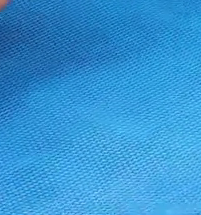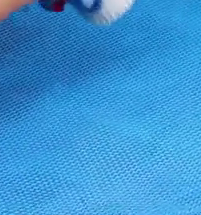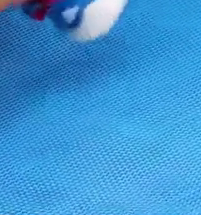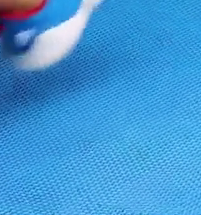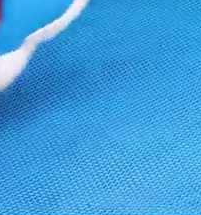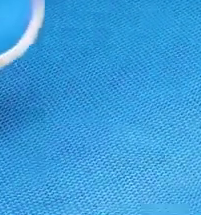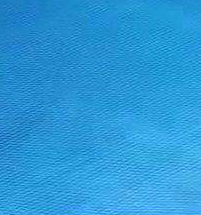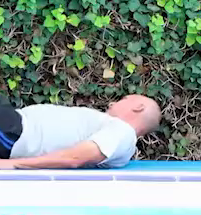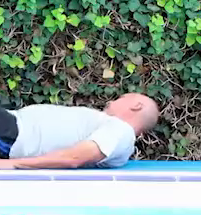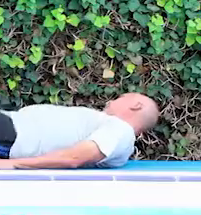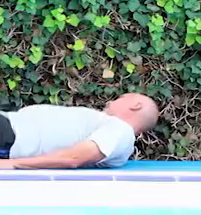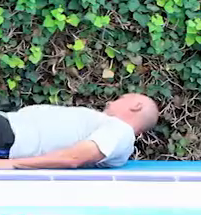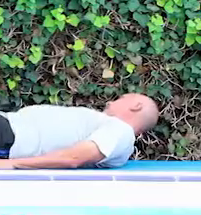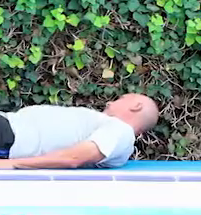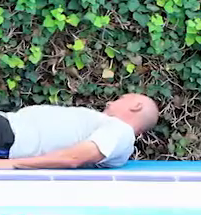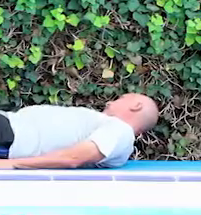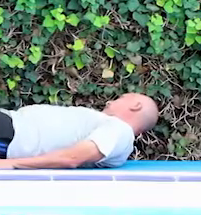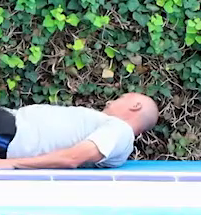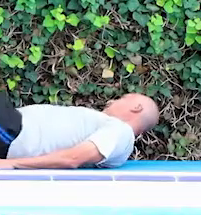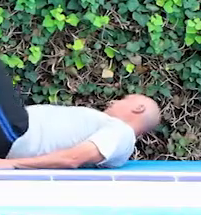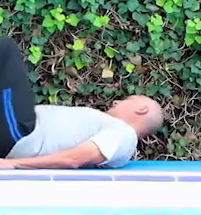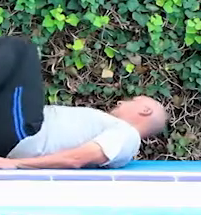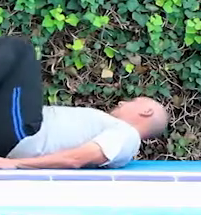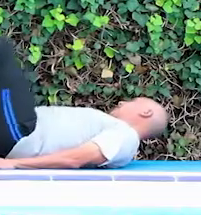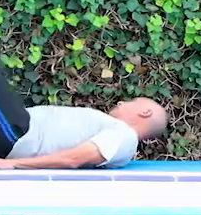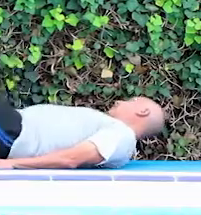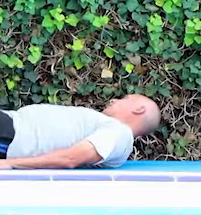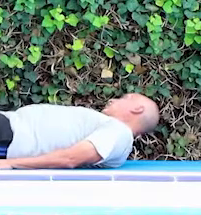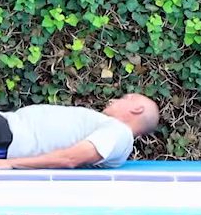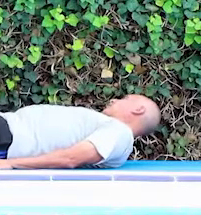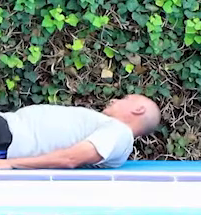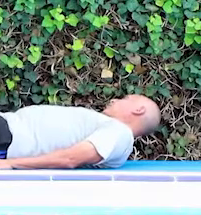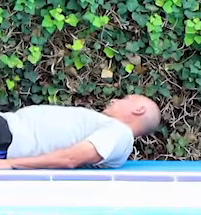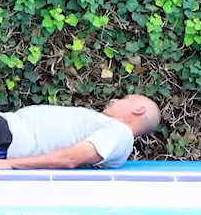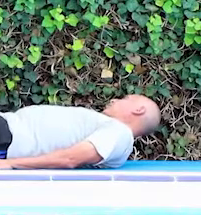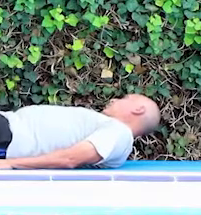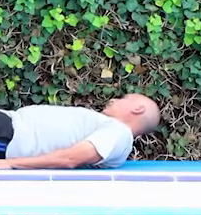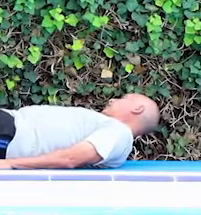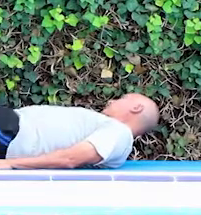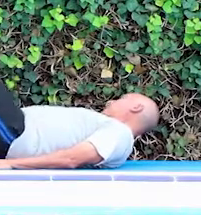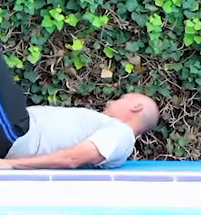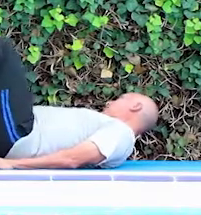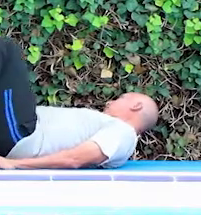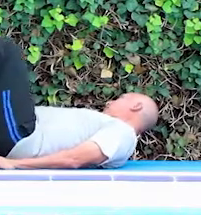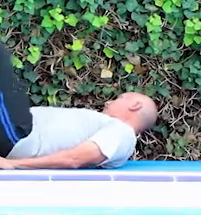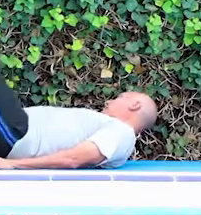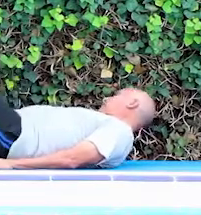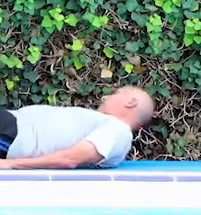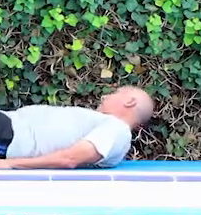dos, respira. Trata de que no peguen tus talones. Muy bien.